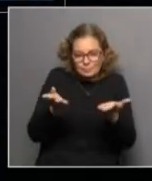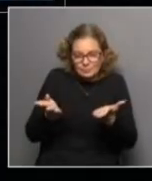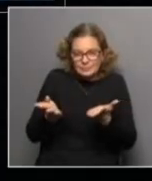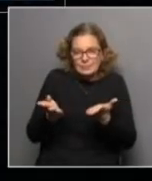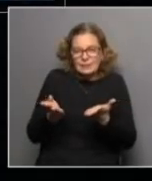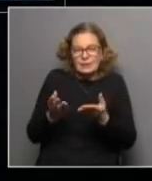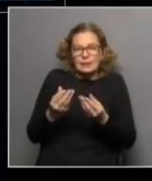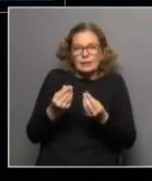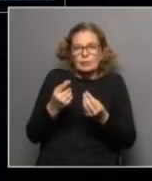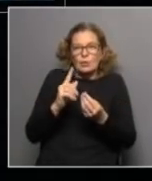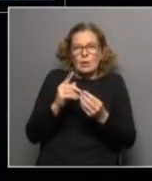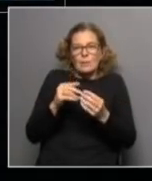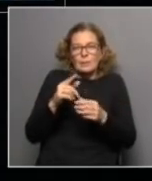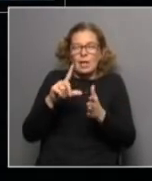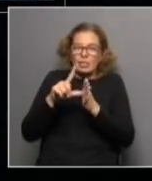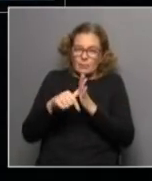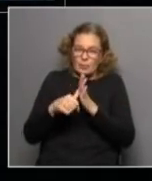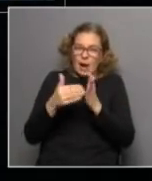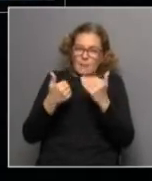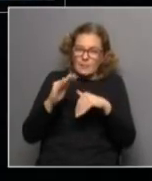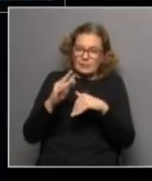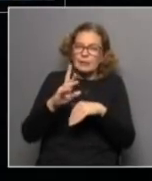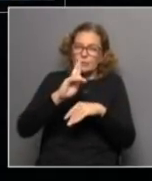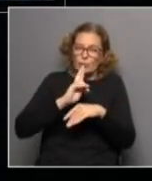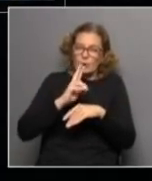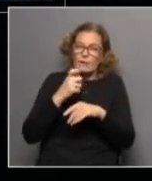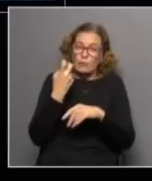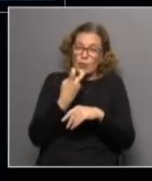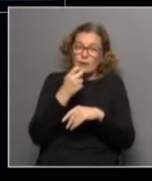múltiple, va a demorar mucho más tiempo en resolverse.